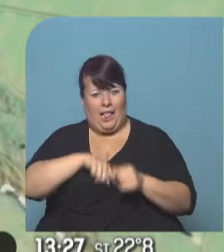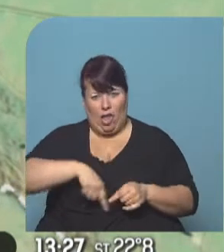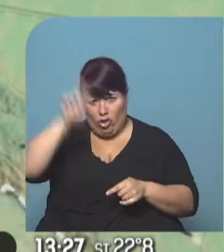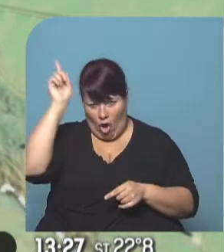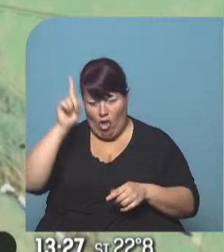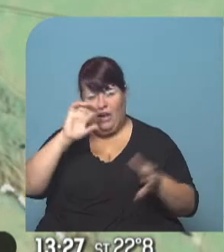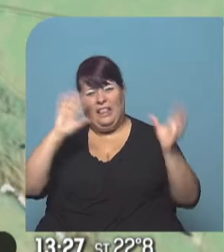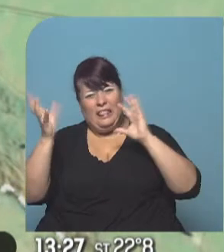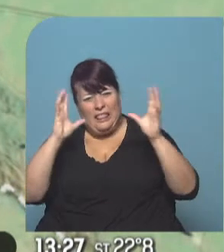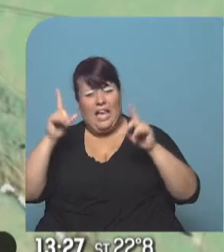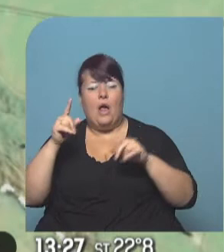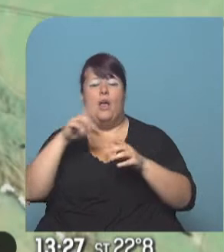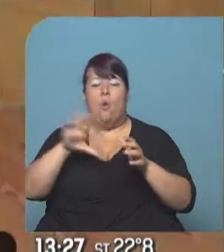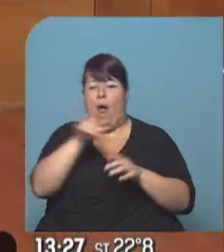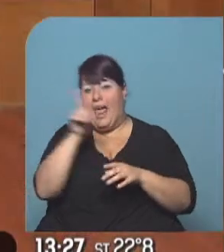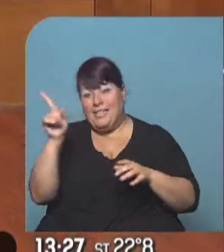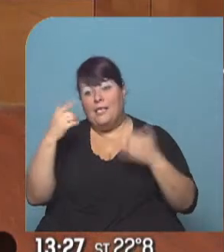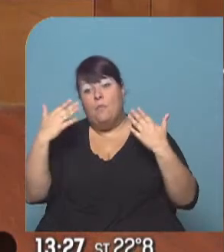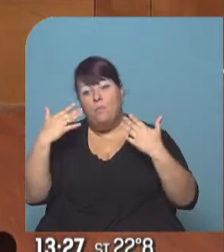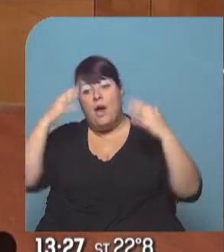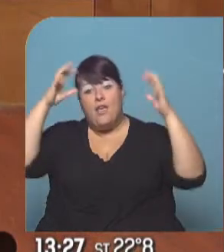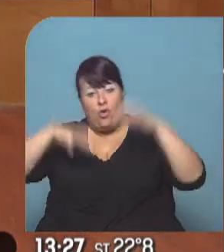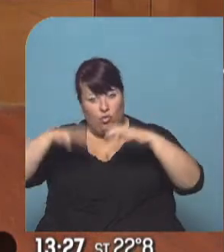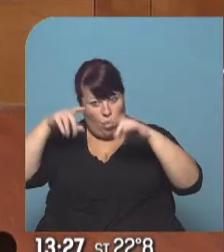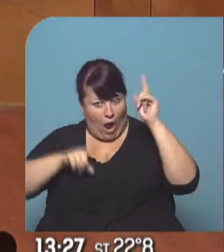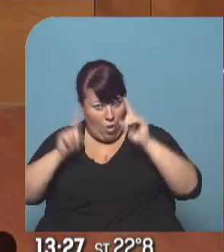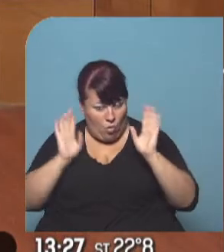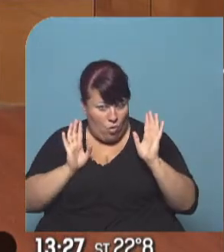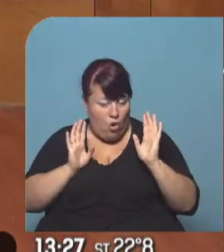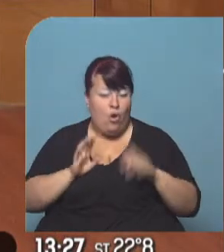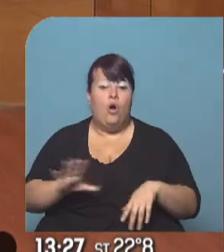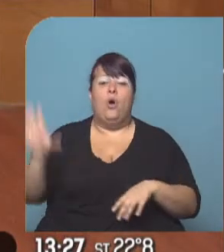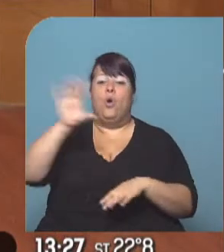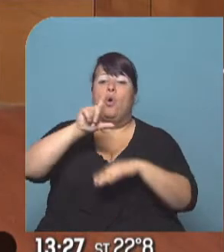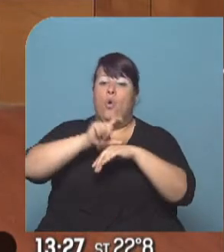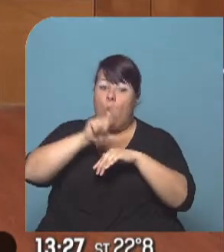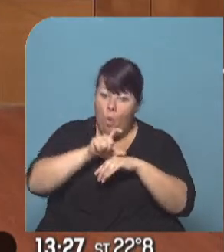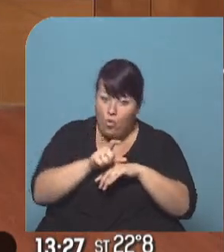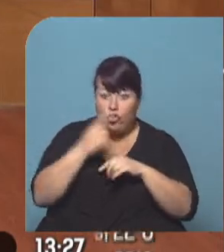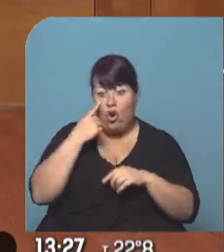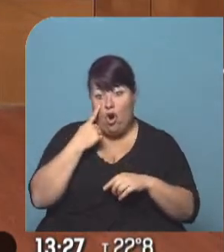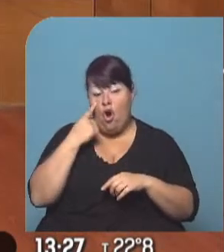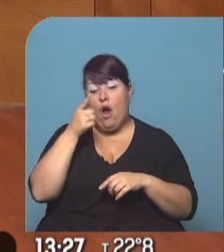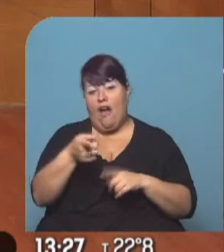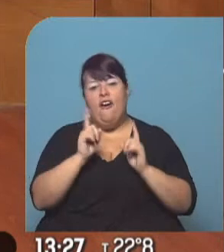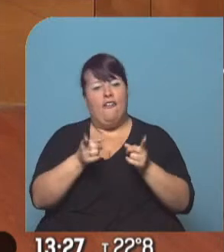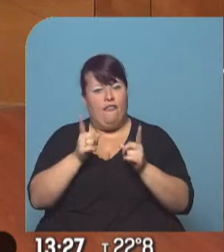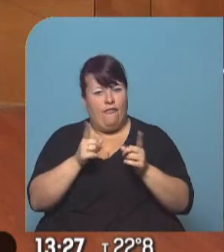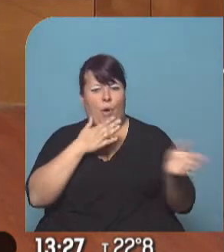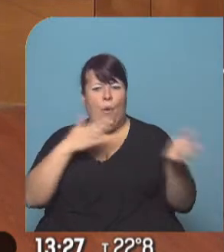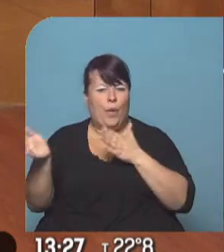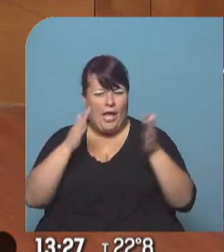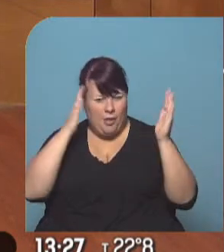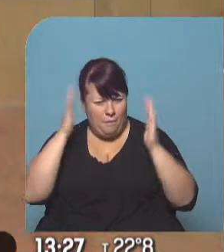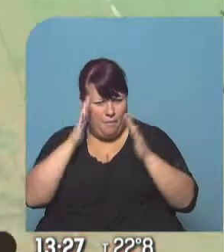Condiciones de inestabilidad en el este de la región con la posibilidad de algunas precipitaciones. Sobre la región de Cuyo, atención que allí continúa soplando viento